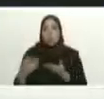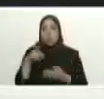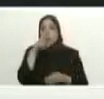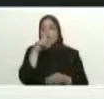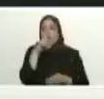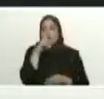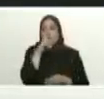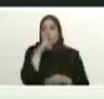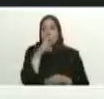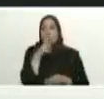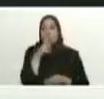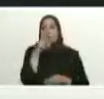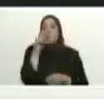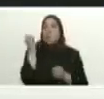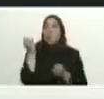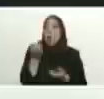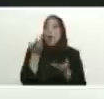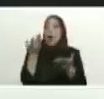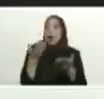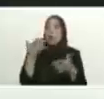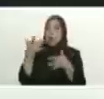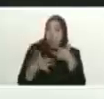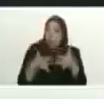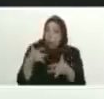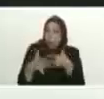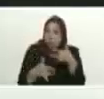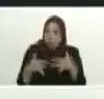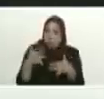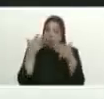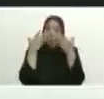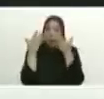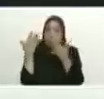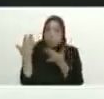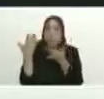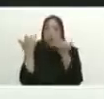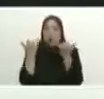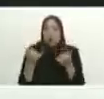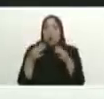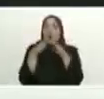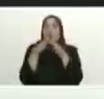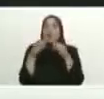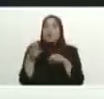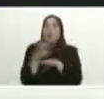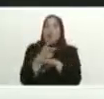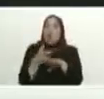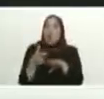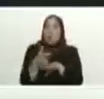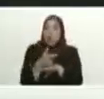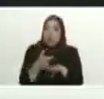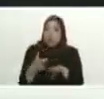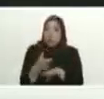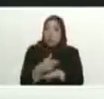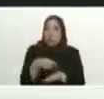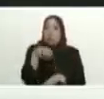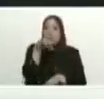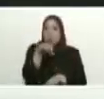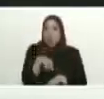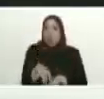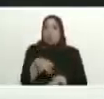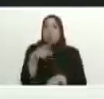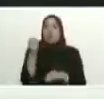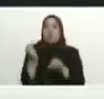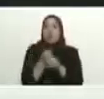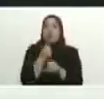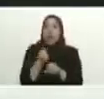y estamos activados en tiempo real y todos los gobernadores del país pues tenemos que trabajar en